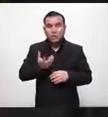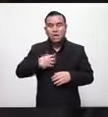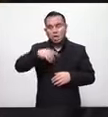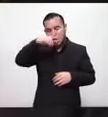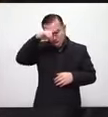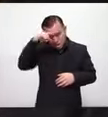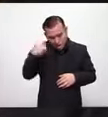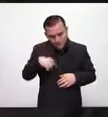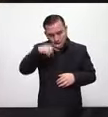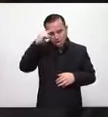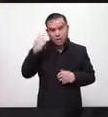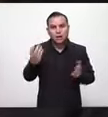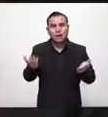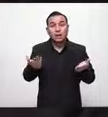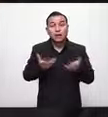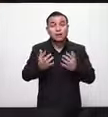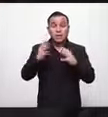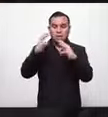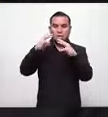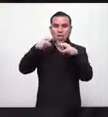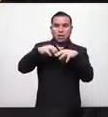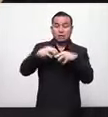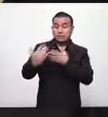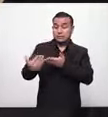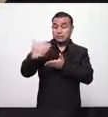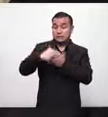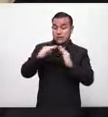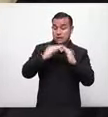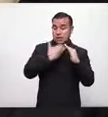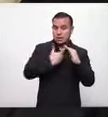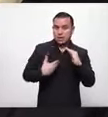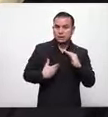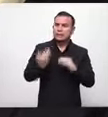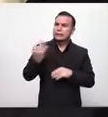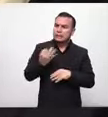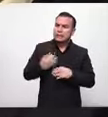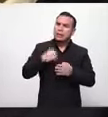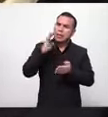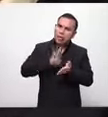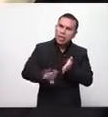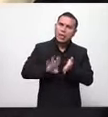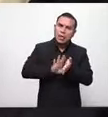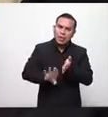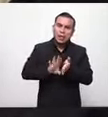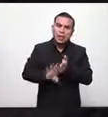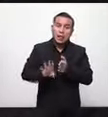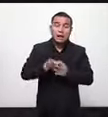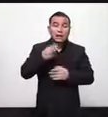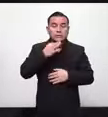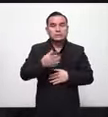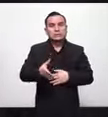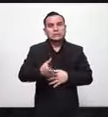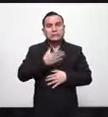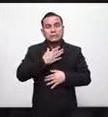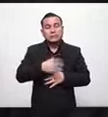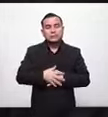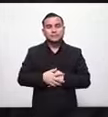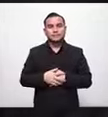sector que va a venir al ejecutivo a pedir refuerzo refuerzo refuerzo refuerzo y refuerzos